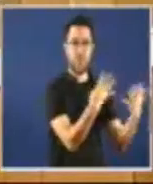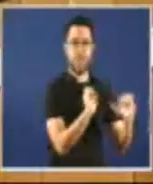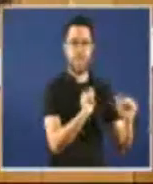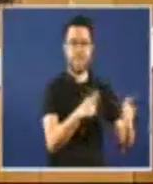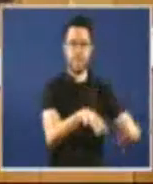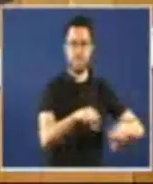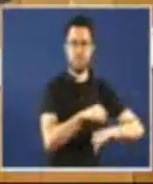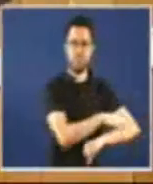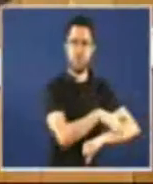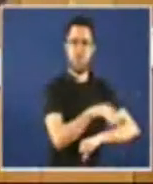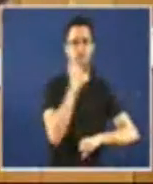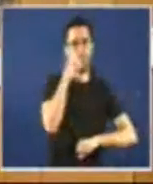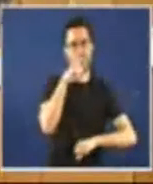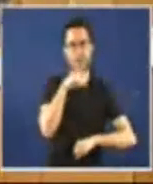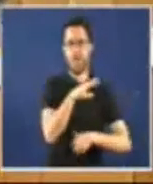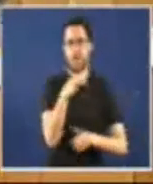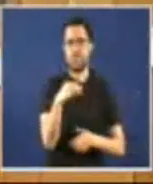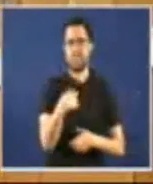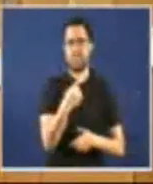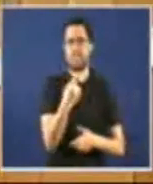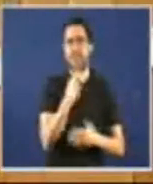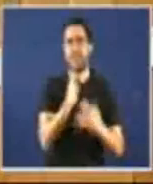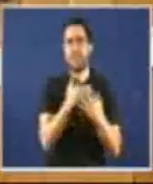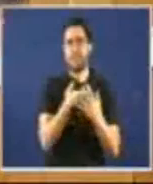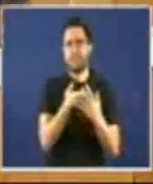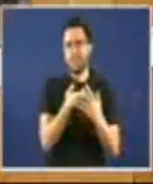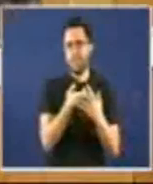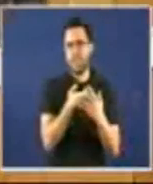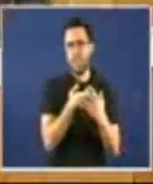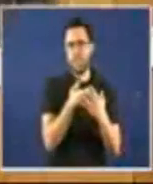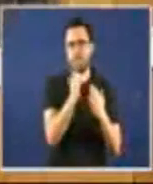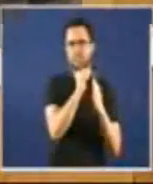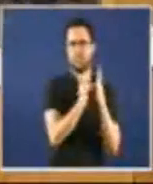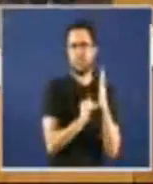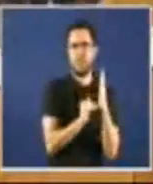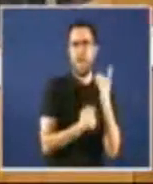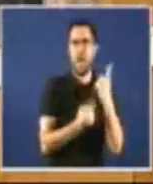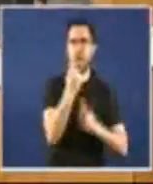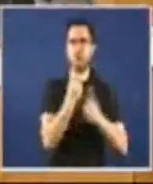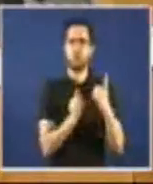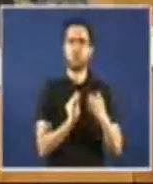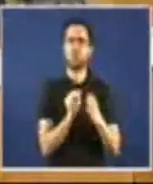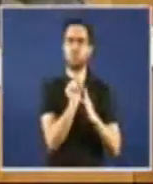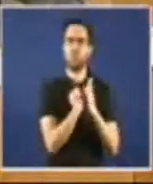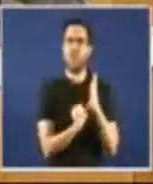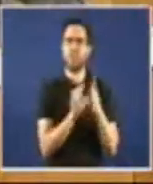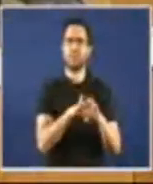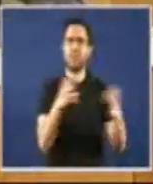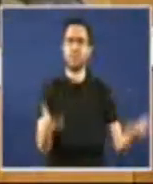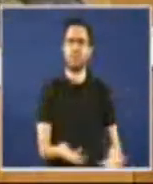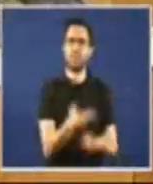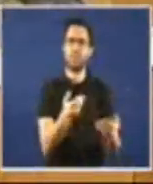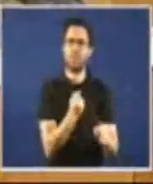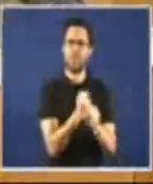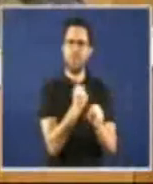56 e pico por cento, seña máis da mitade, en algúns programas para fomentar emprego,